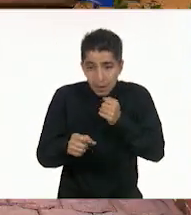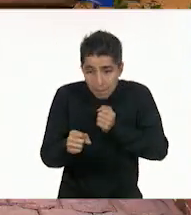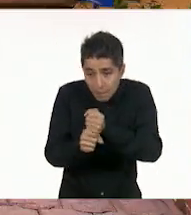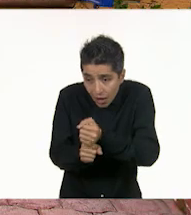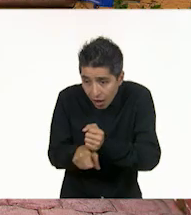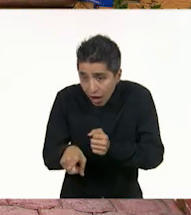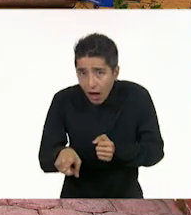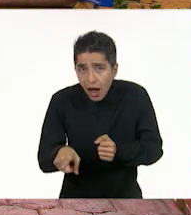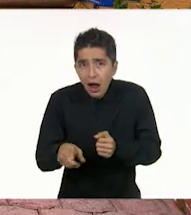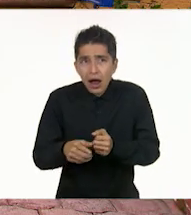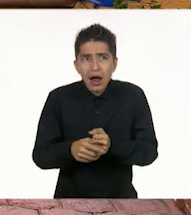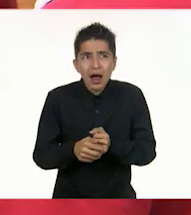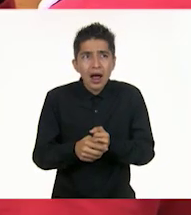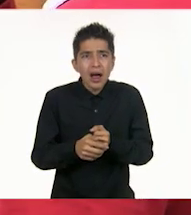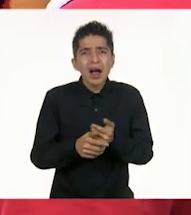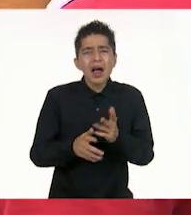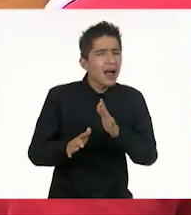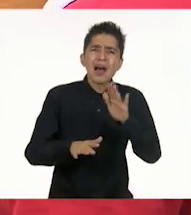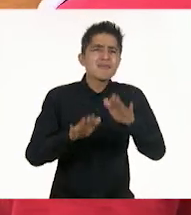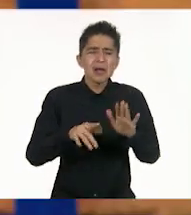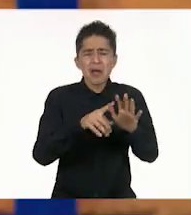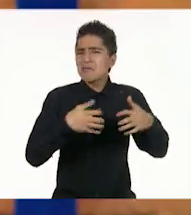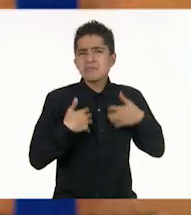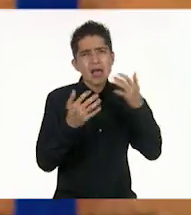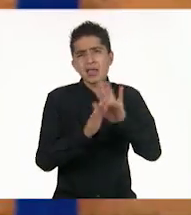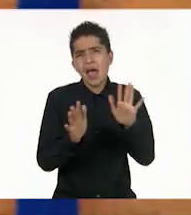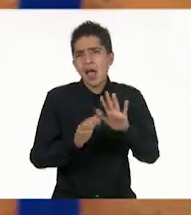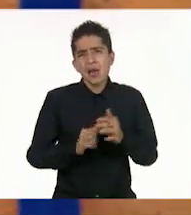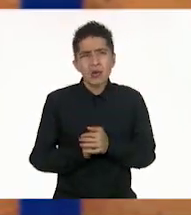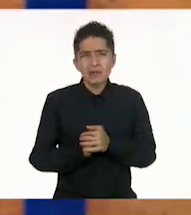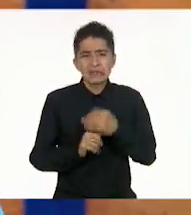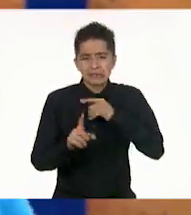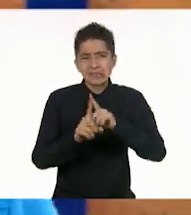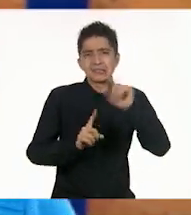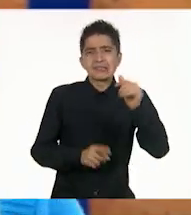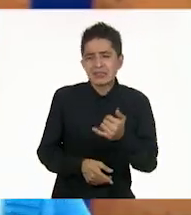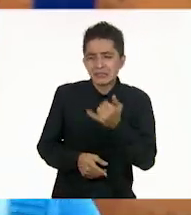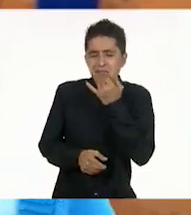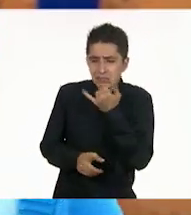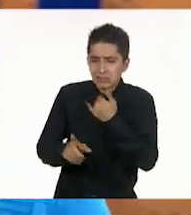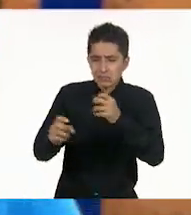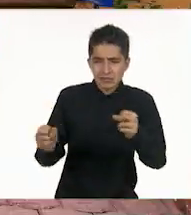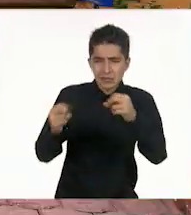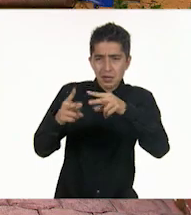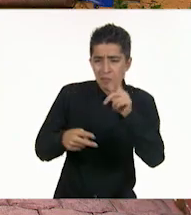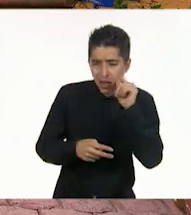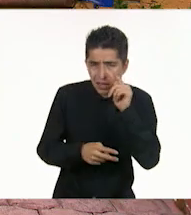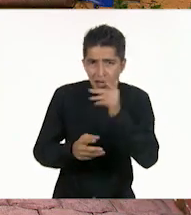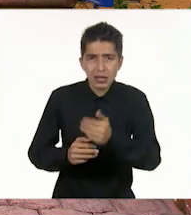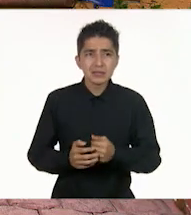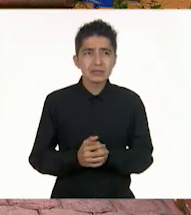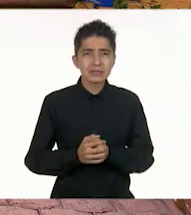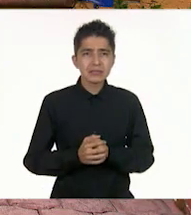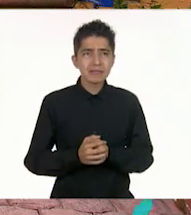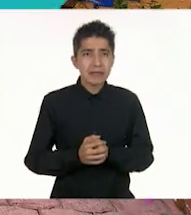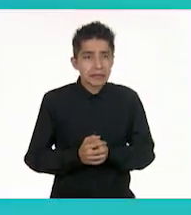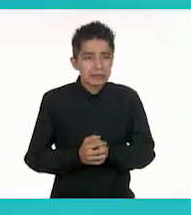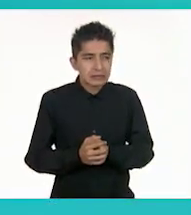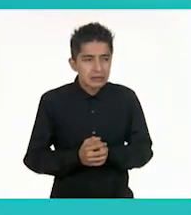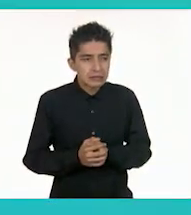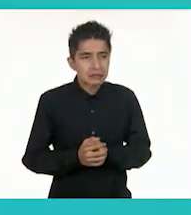Bueno, pero ya casi ni lo hago enojar. Me tengo que ir. Nos vemos mañana. Bye.